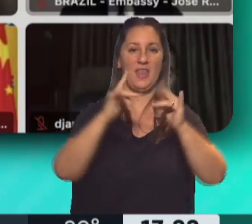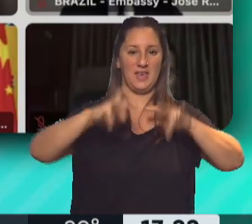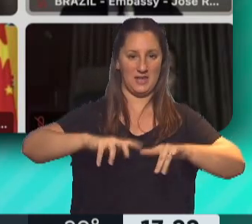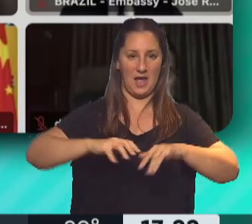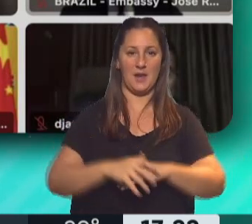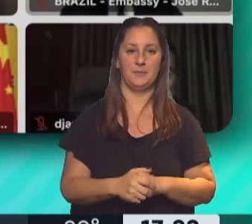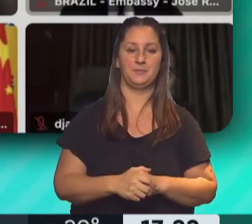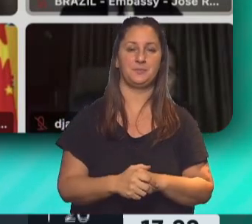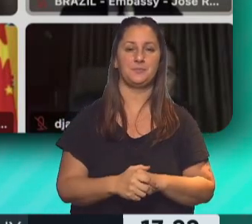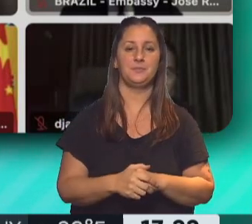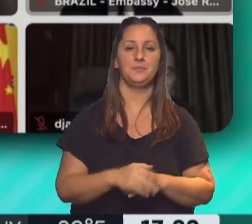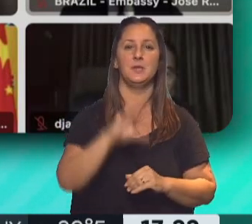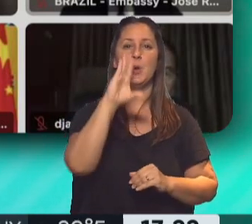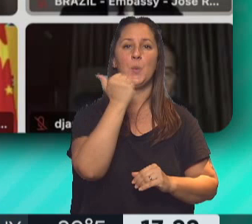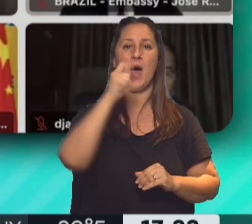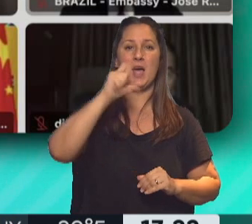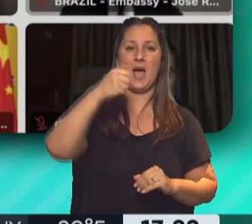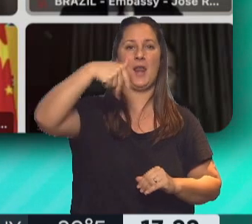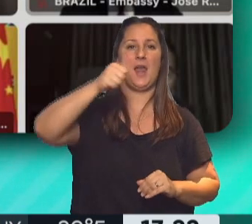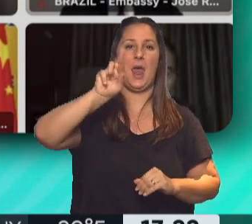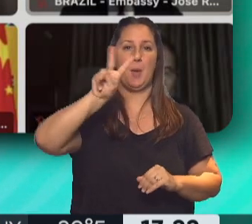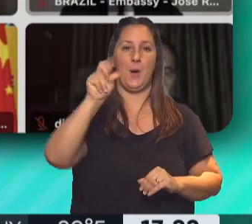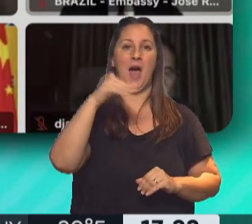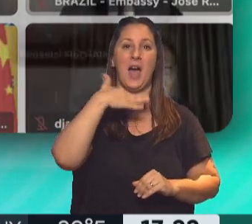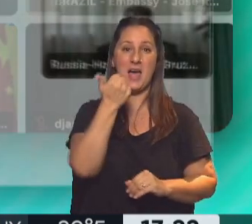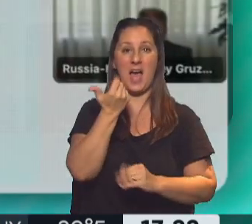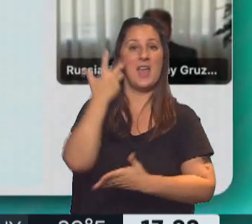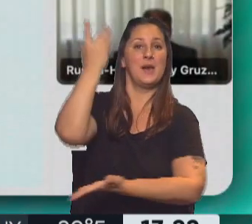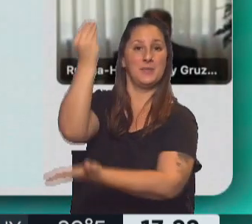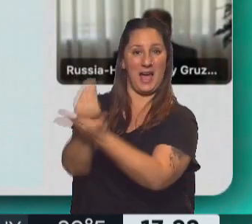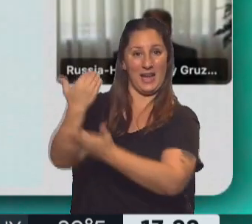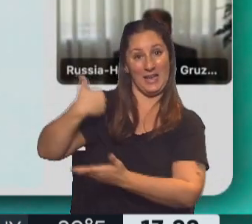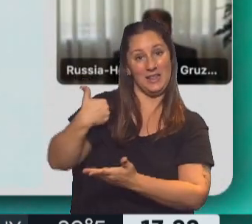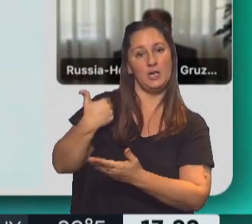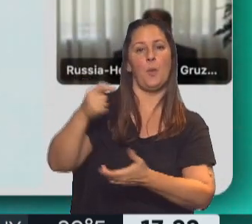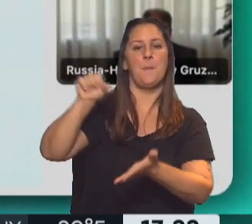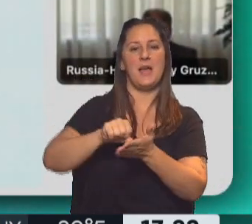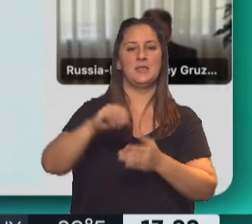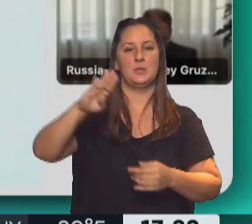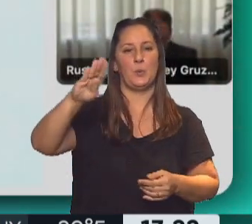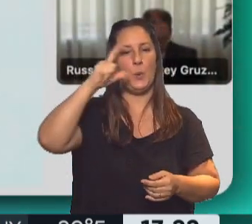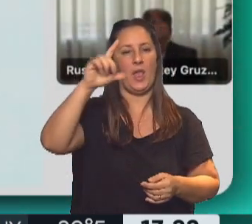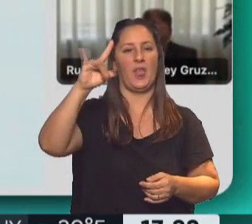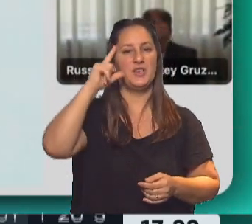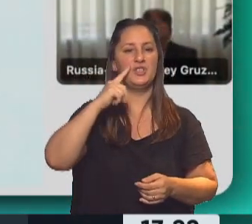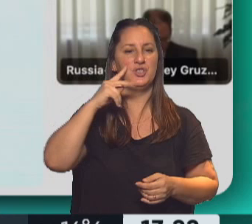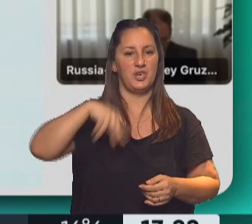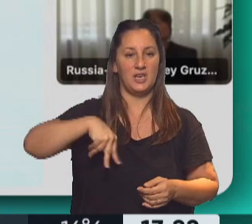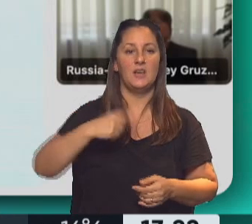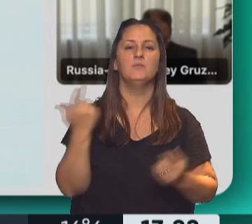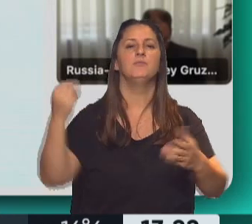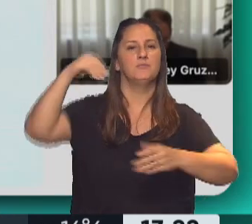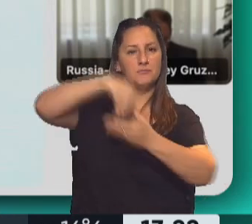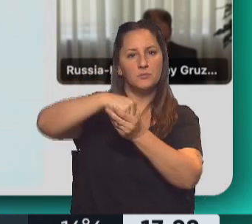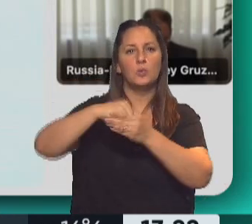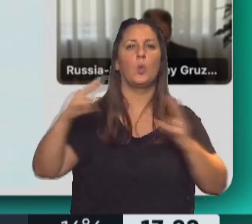encuentro Baca Narvaja, Sabino Baca Narvaja, el embajador argentino en Beijing, que como señalábamos participó de la cumbre